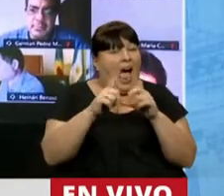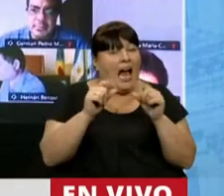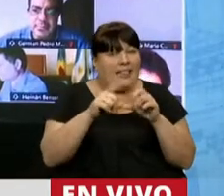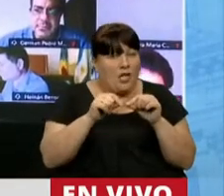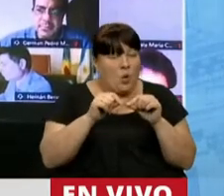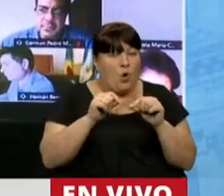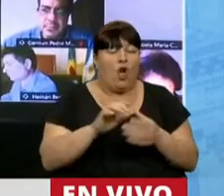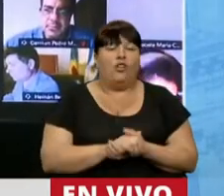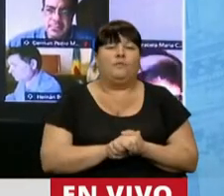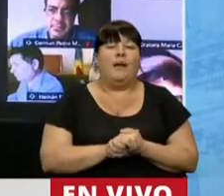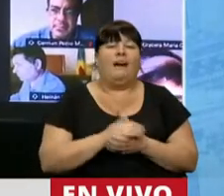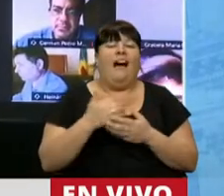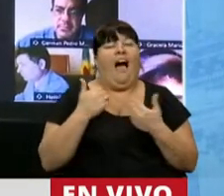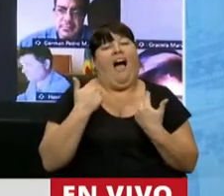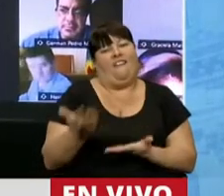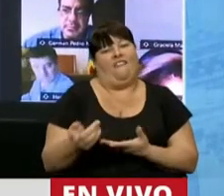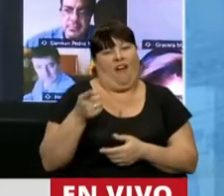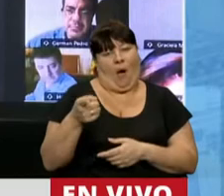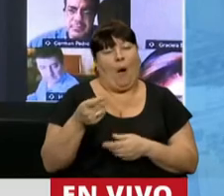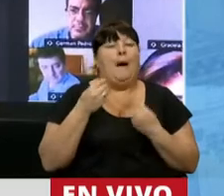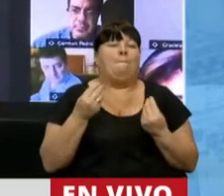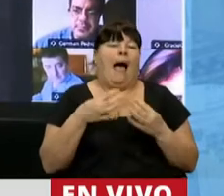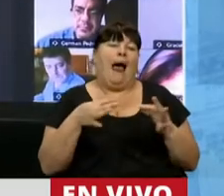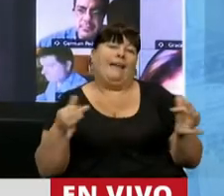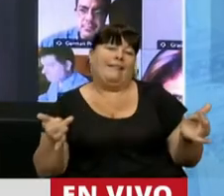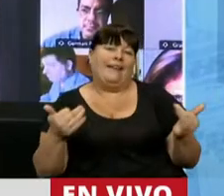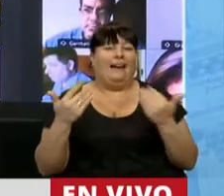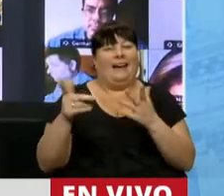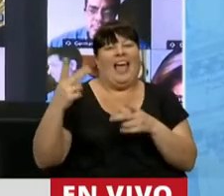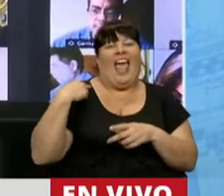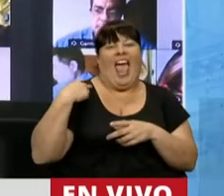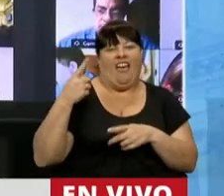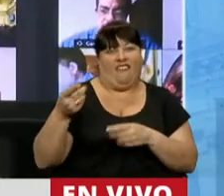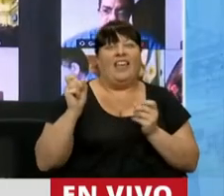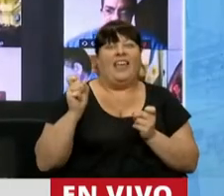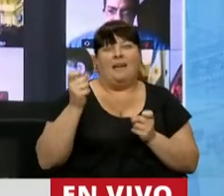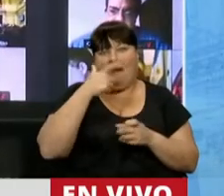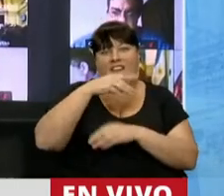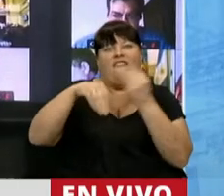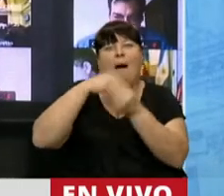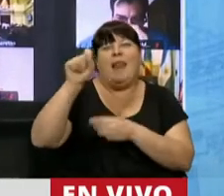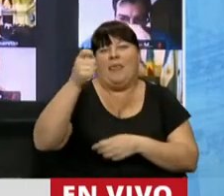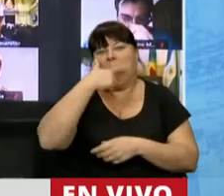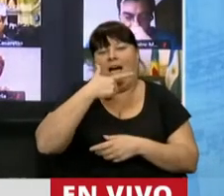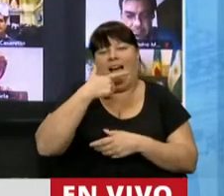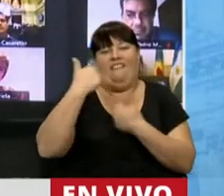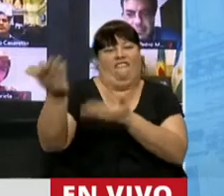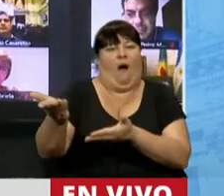a la medida para quedar bien con su jefe, con la familia Macri.